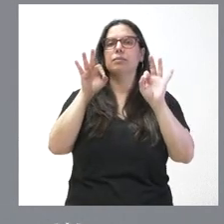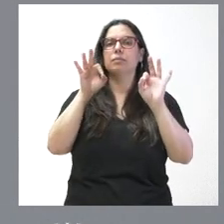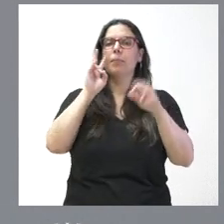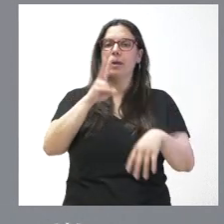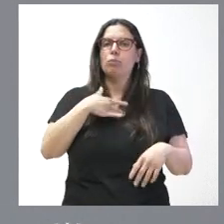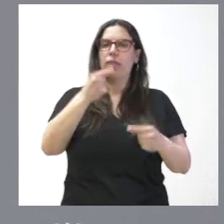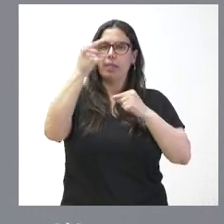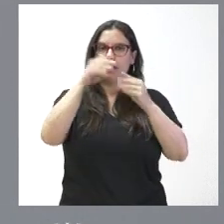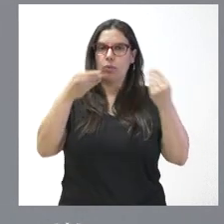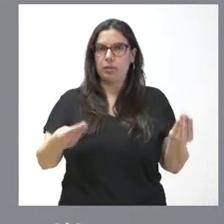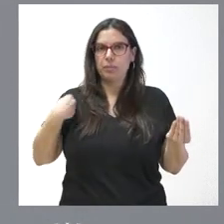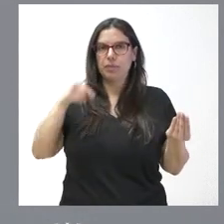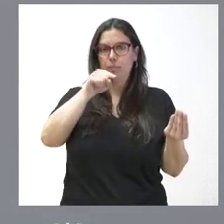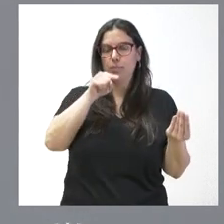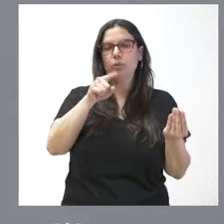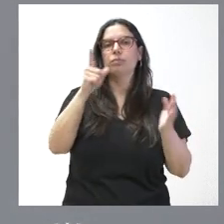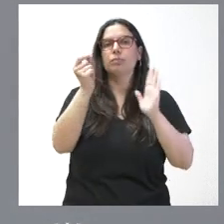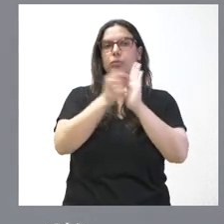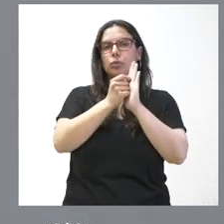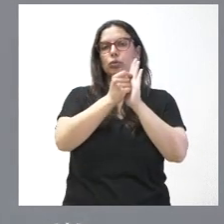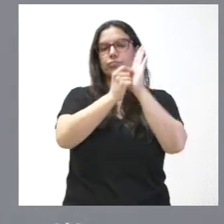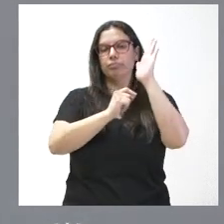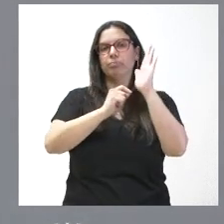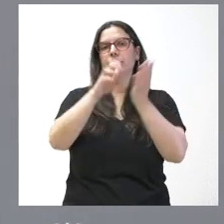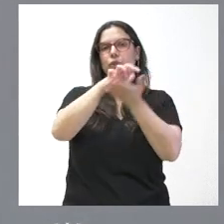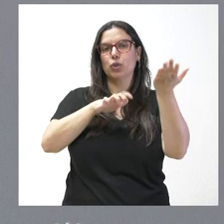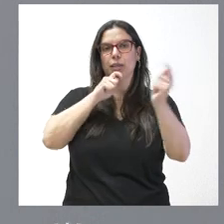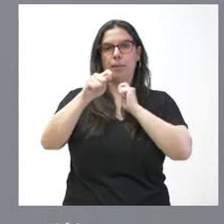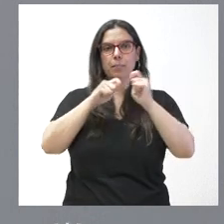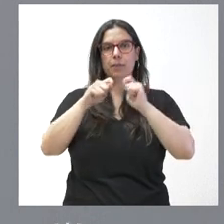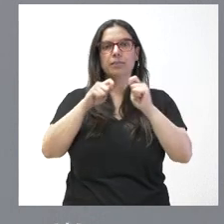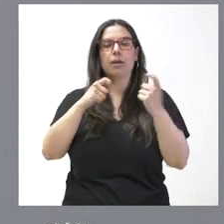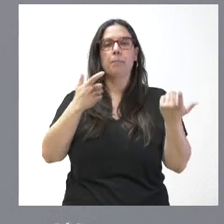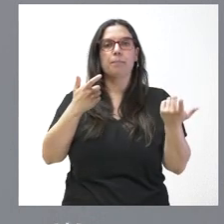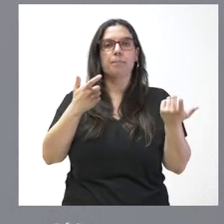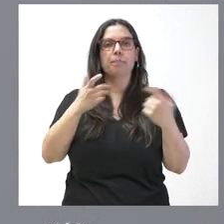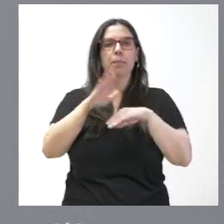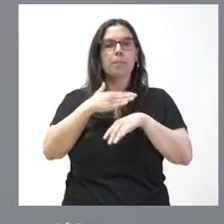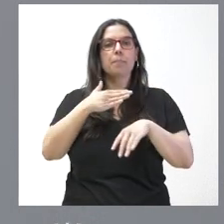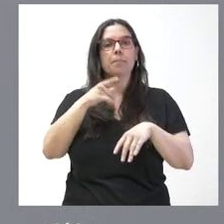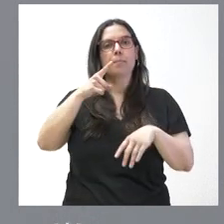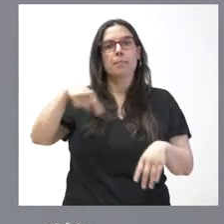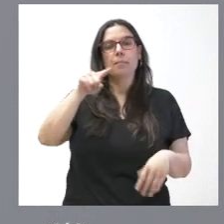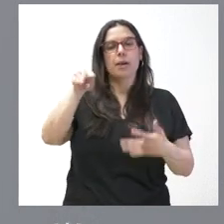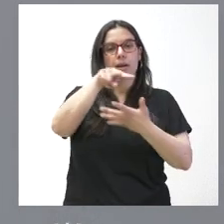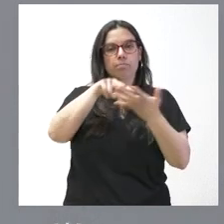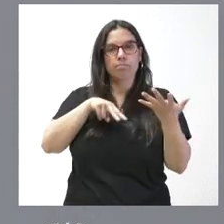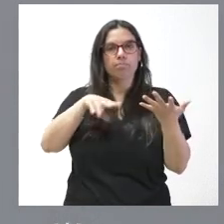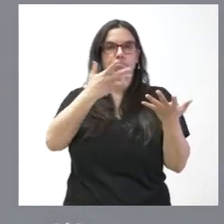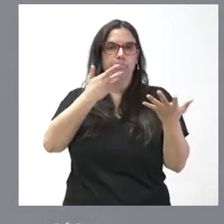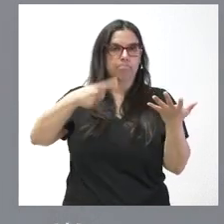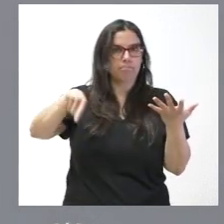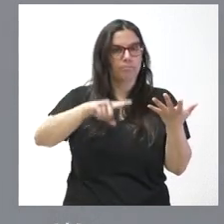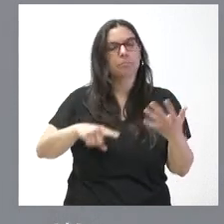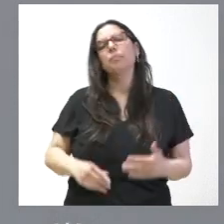documentación en los puntos de la nota de prensa para su conocimiento,